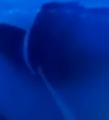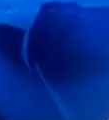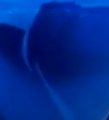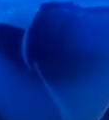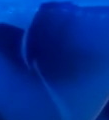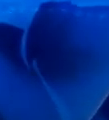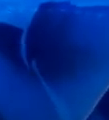¡Gracias